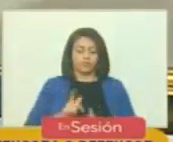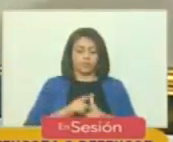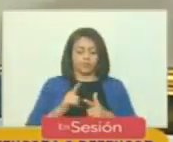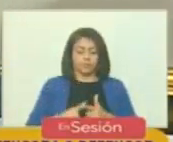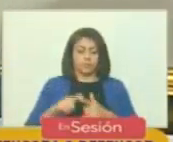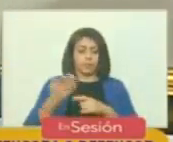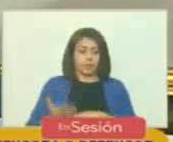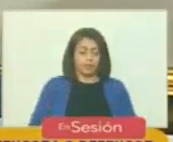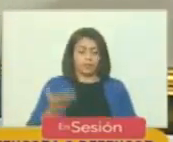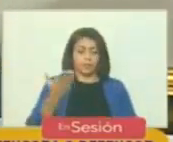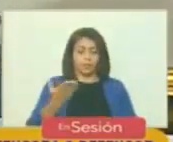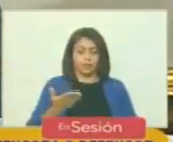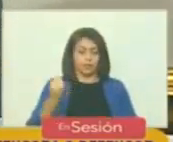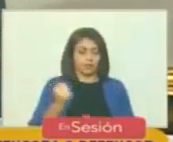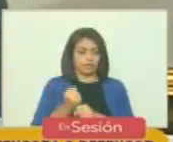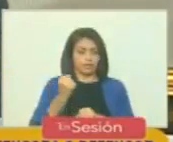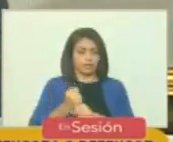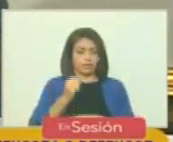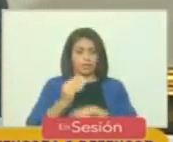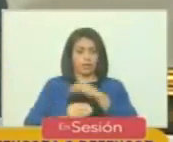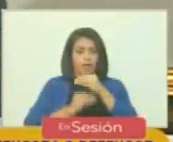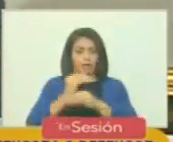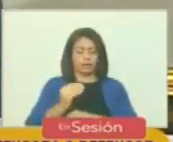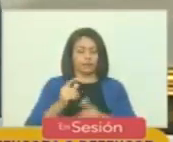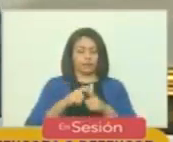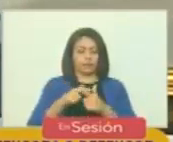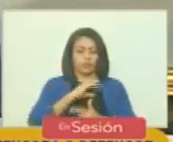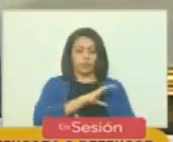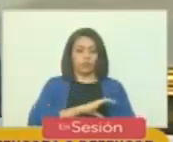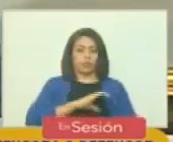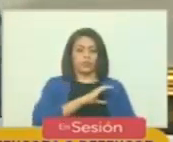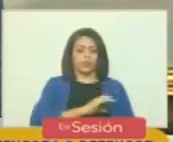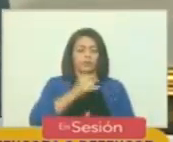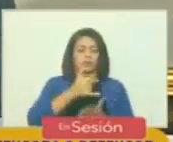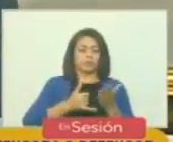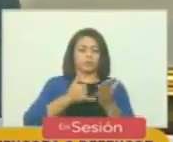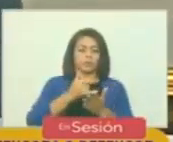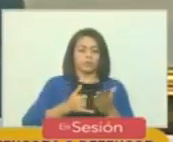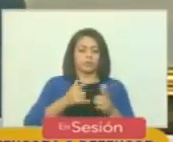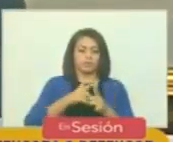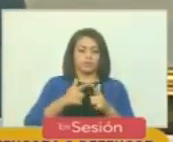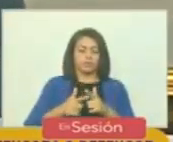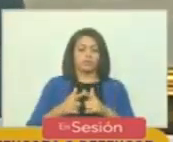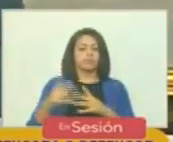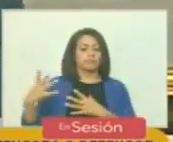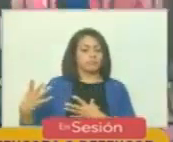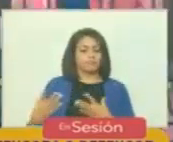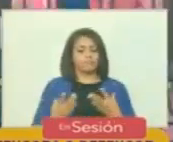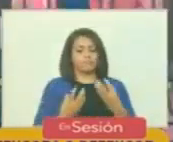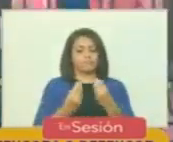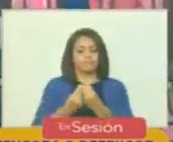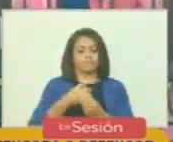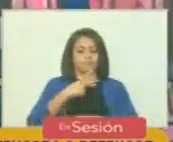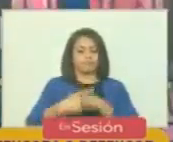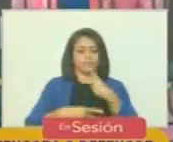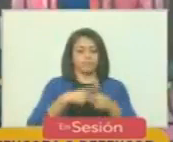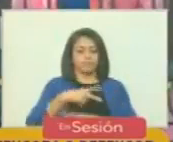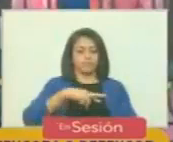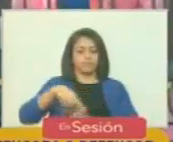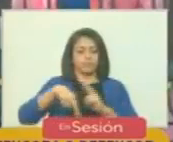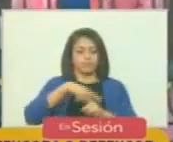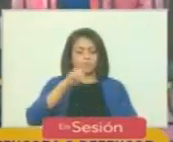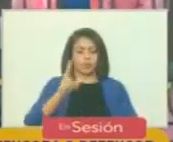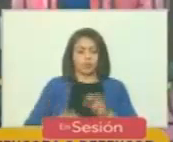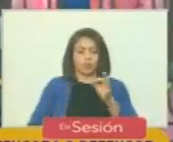importante el trabajo que ha realizado este comité de postulaciones, ha sido acompañante del proceso de revolución